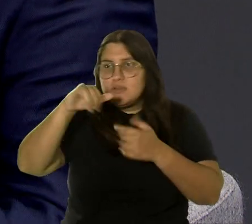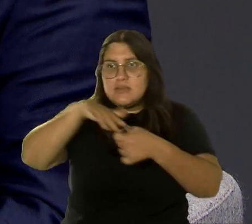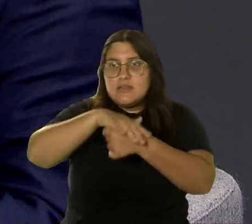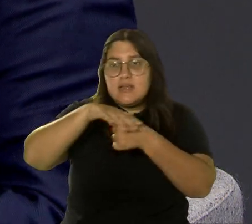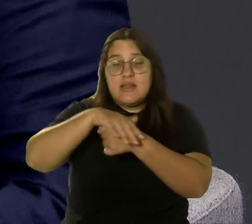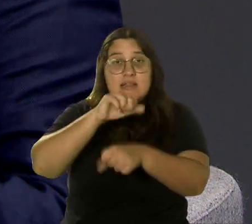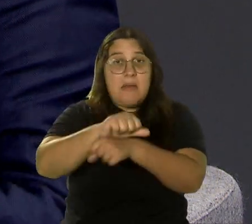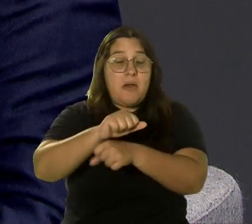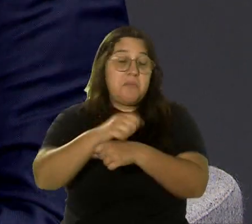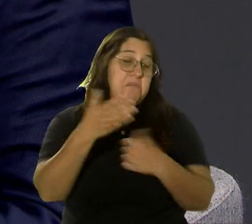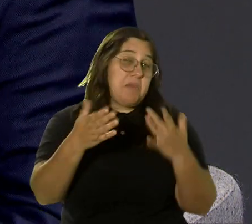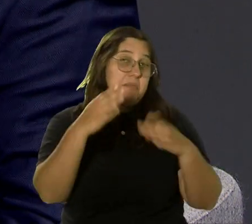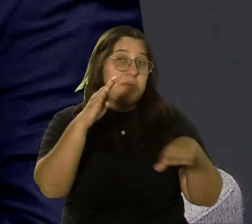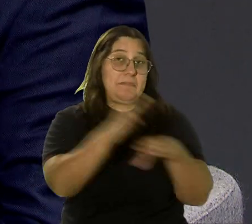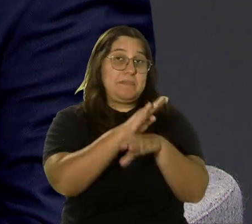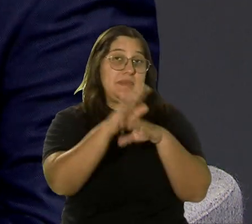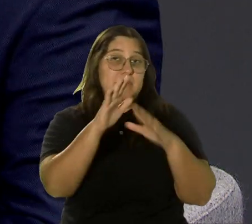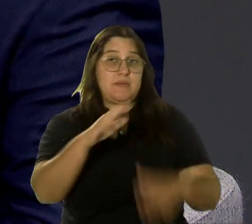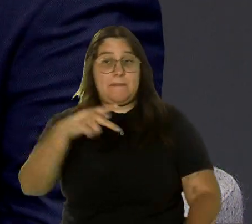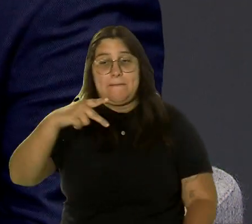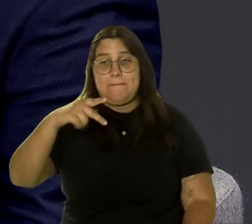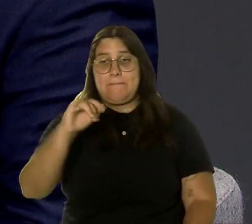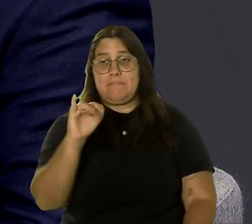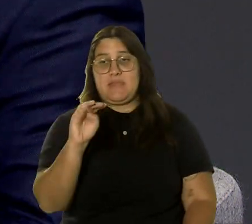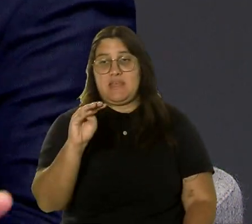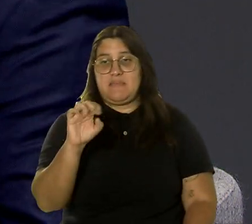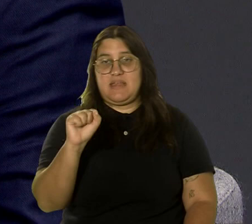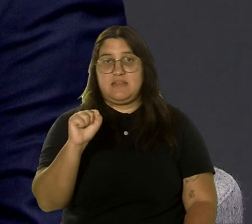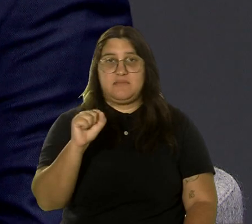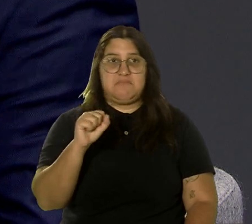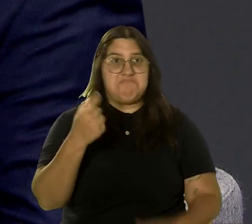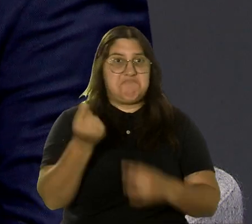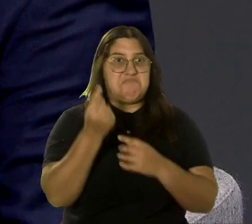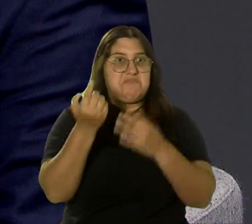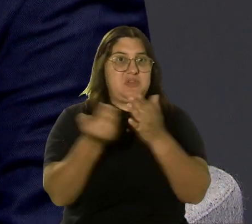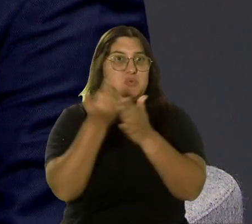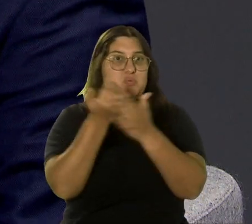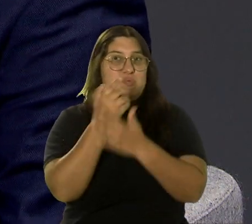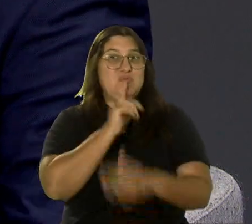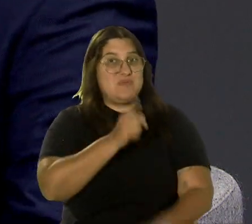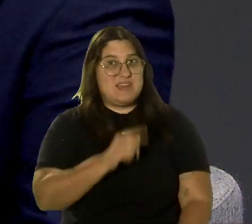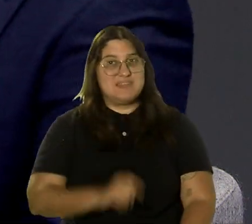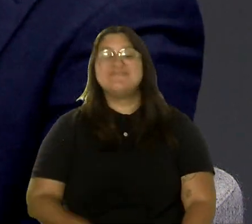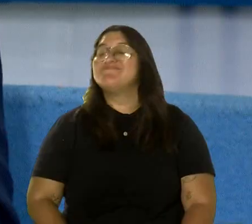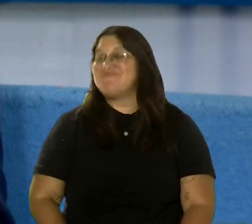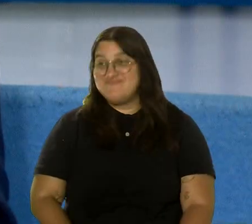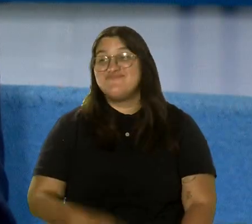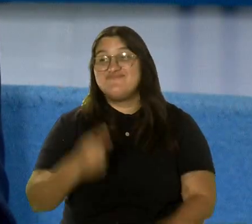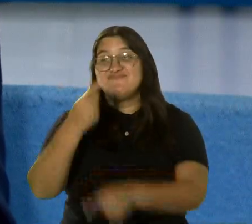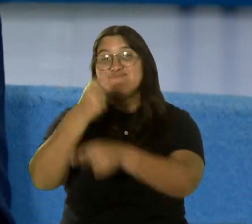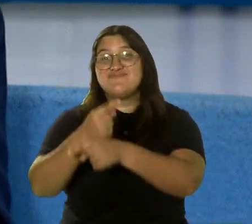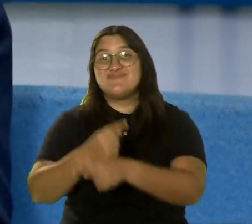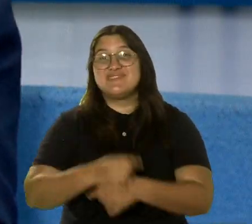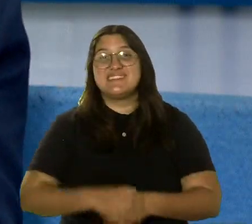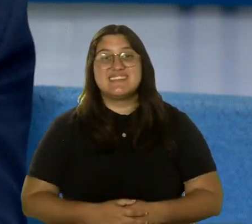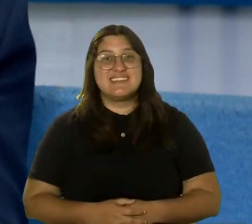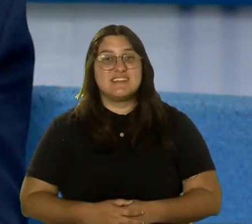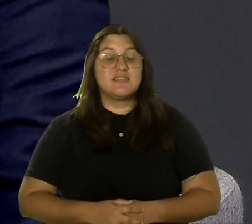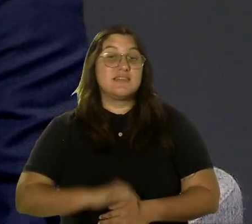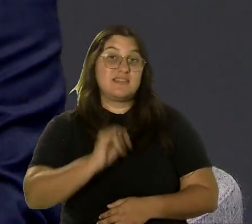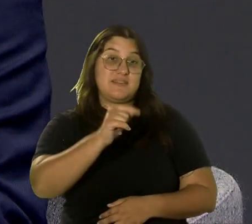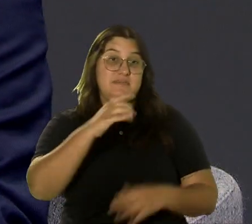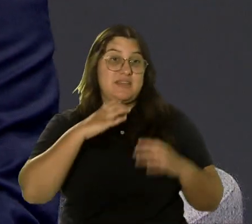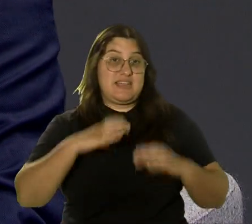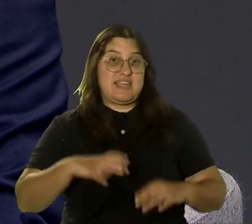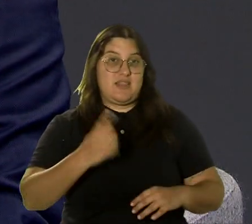quizás para un empresario, un pymes, es algo nuevo. Eso es así. Hay mucho desconocimiento. No son los clientes que uno tiene la oportunidad de